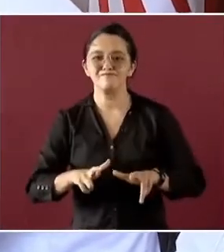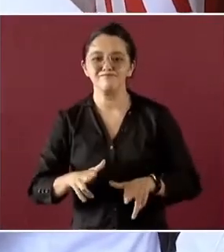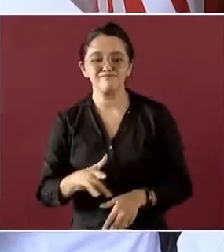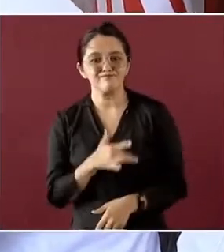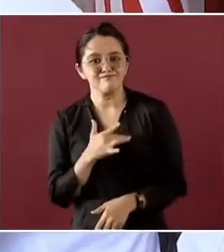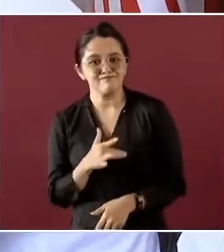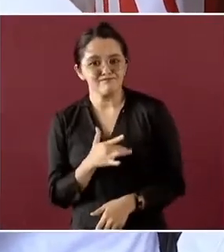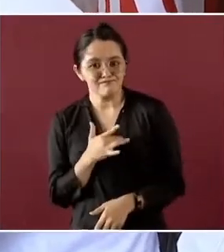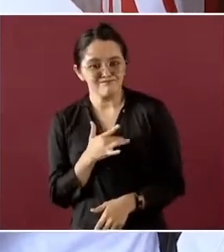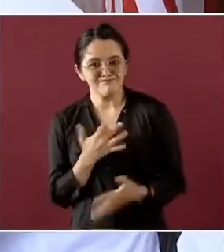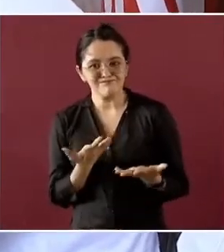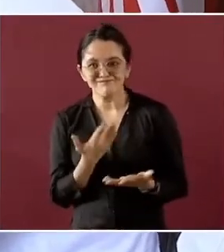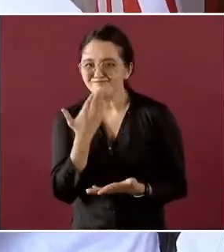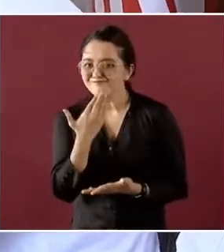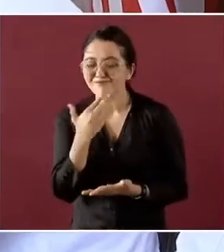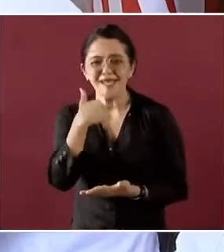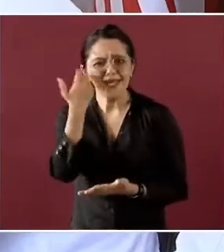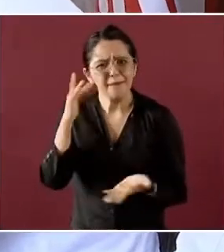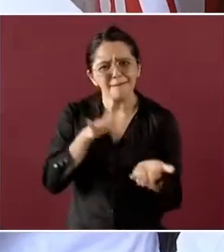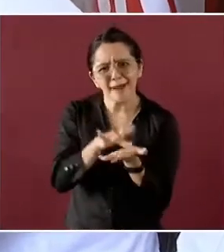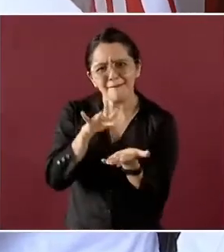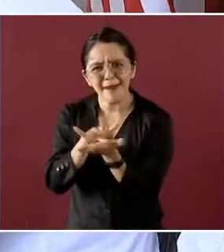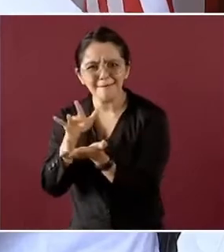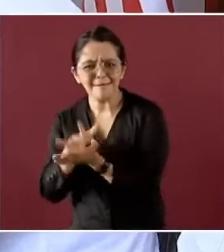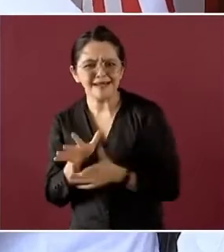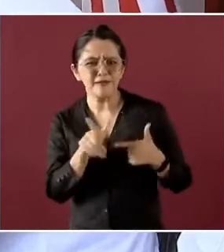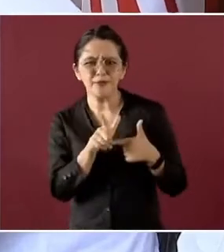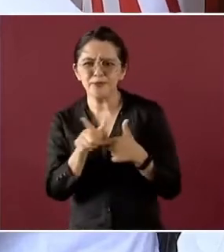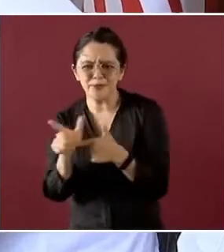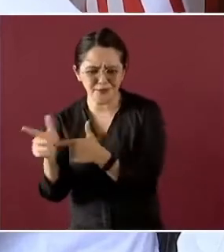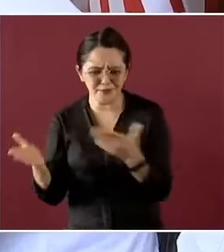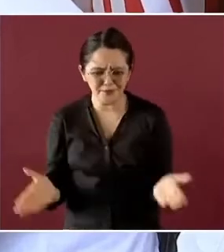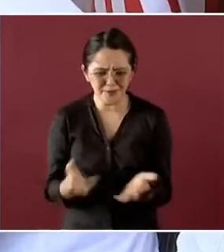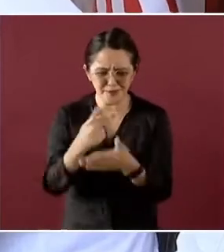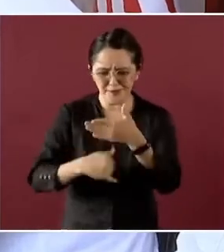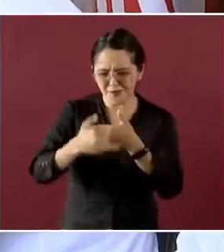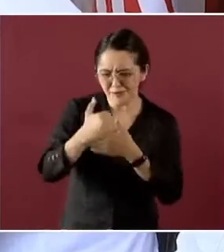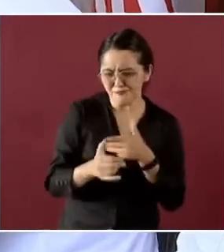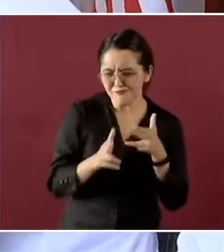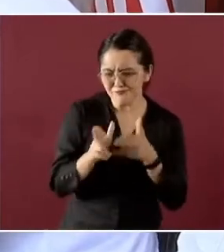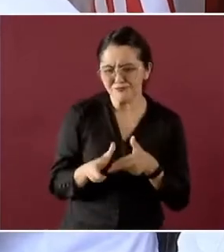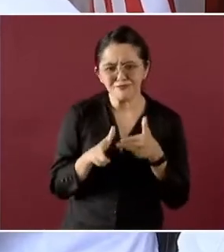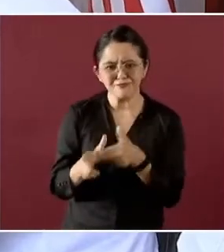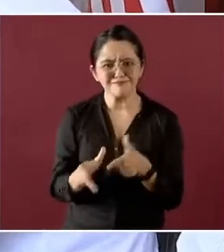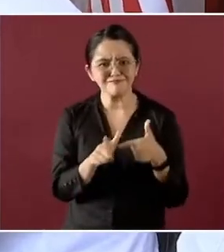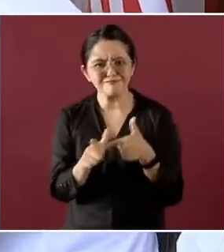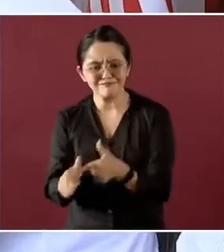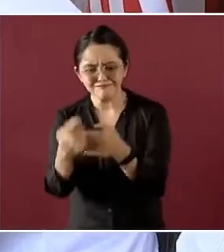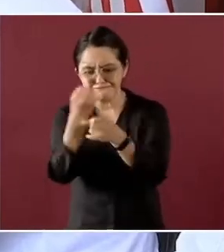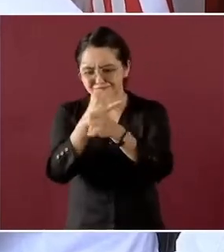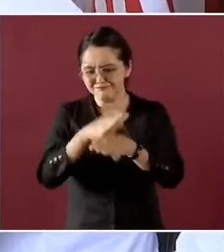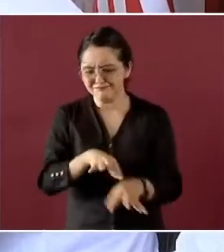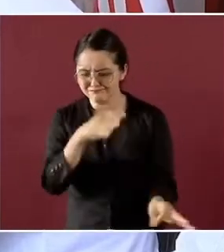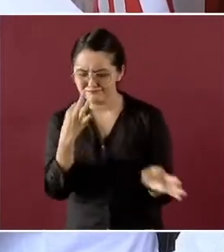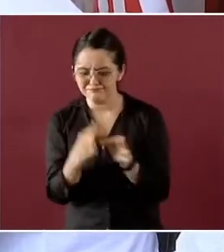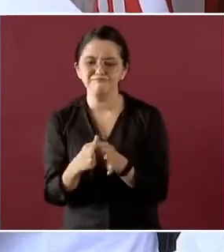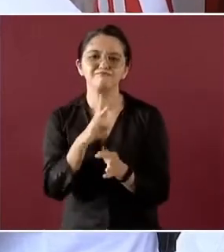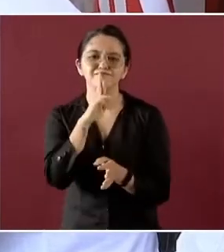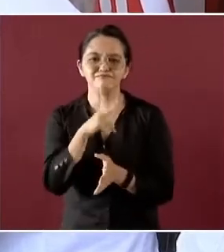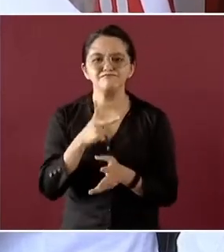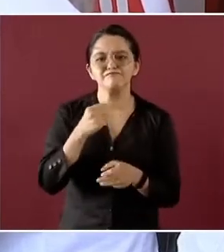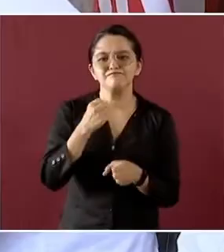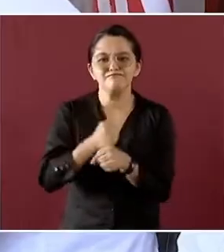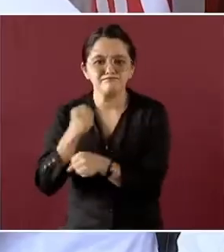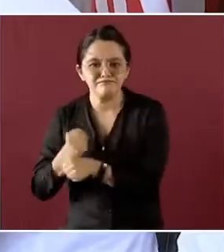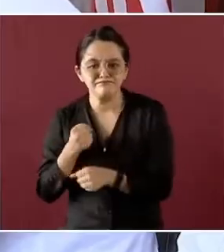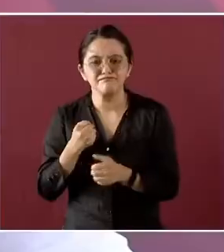ACO porque queremos seguir contribuyendo a la viabilidad de este proyecto con información técnica, mejores prácticas internacionales